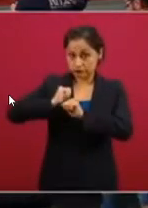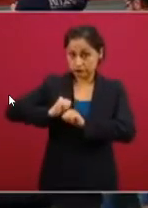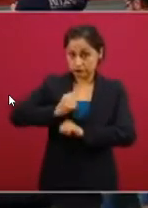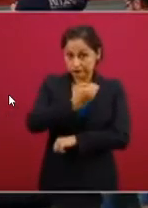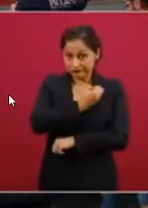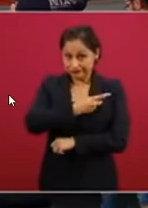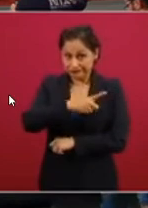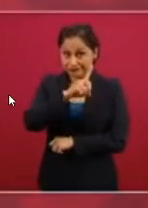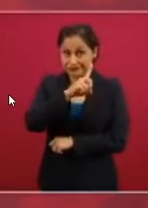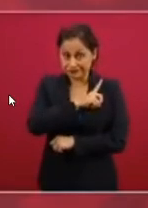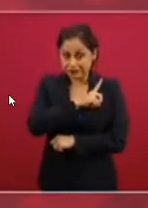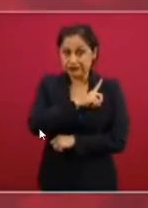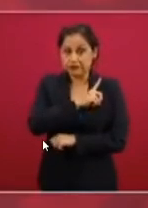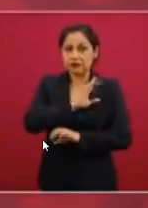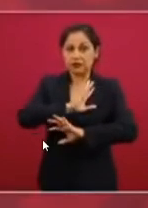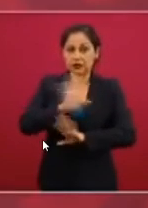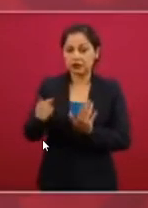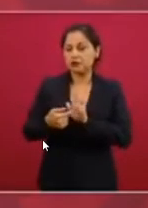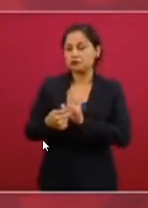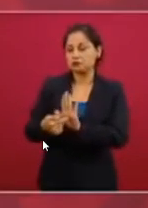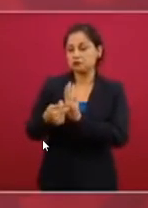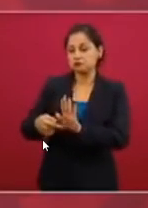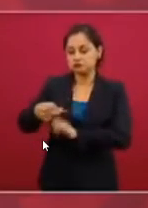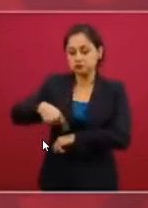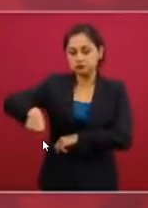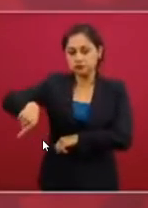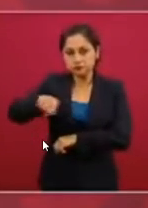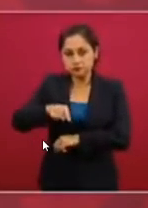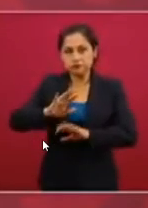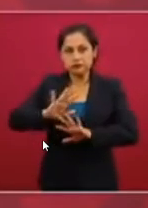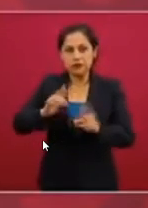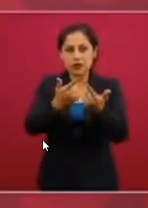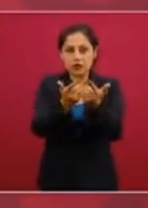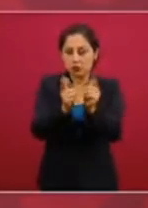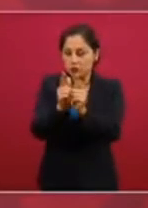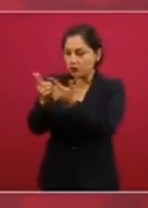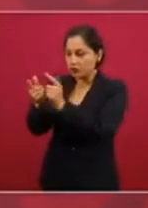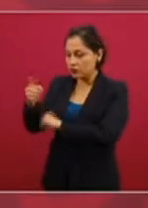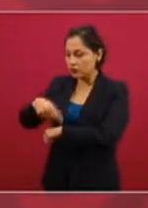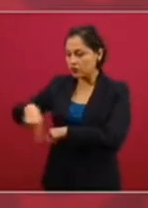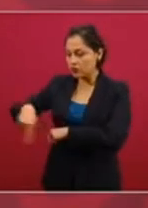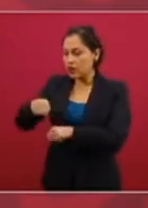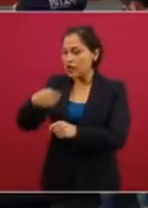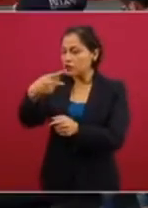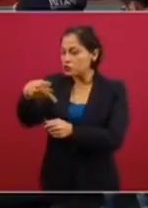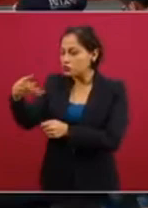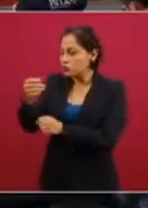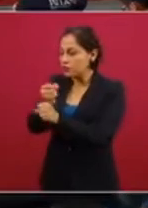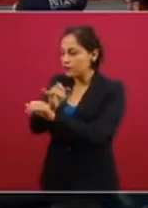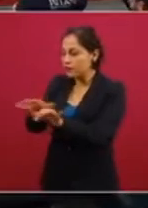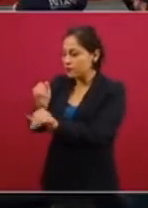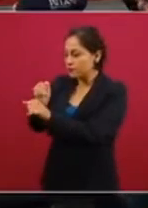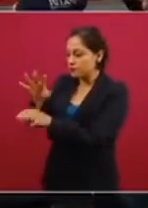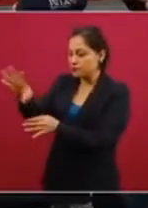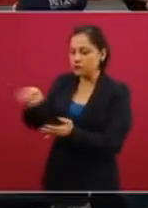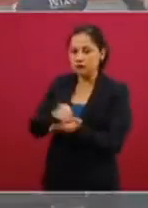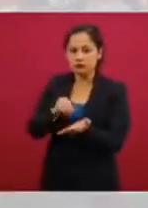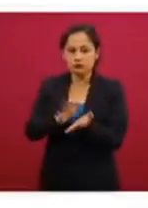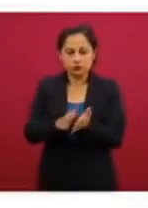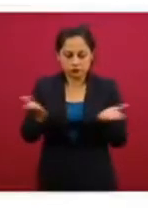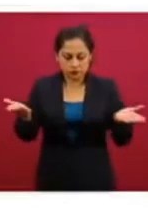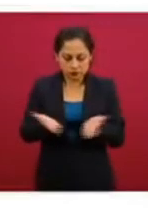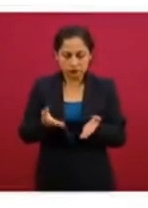le expuso las recomendaciones que hizo el grupo científico, estas las conocen todos ustedes porque las